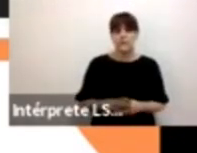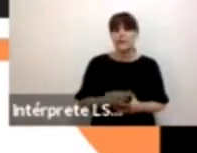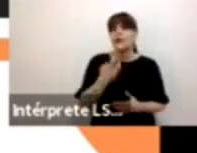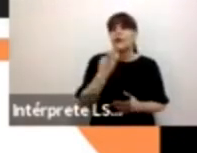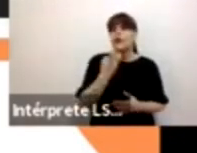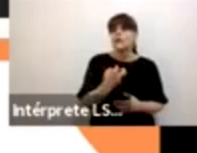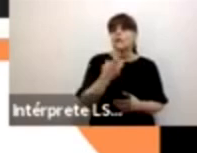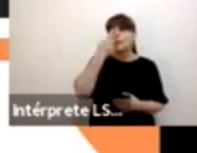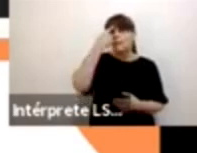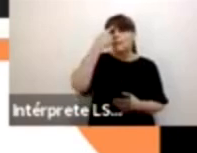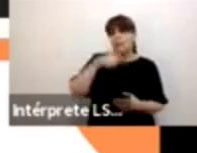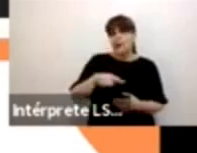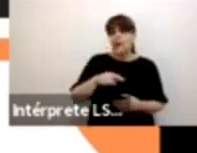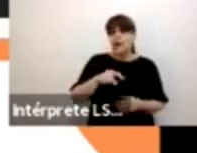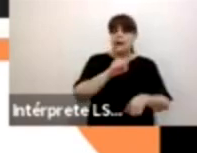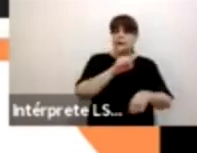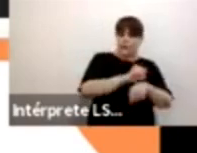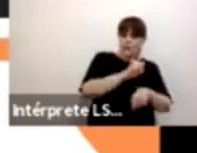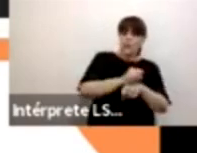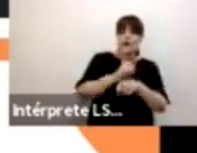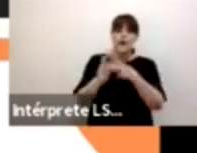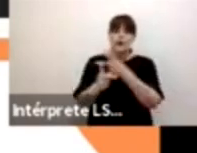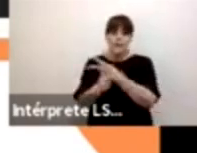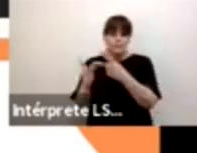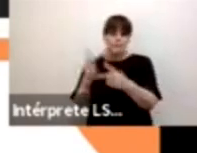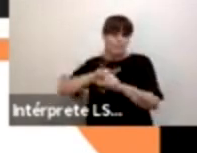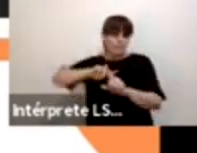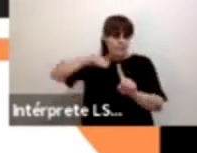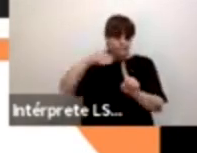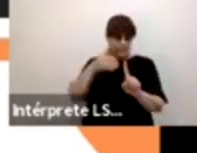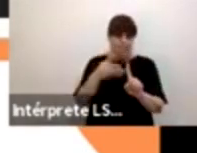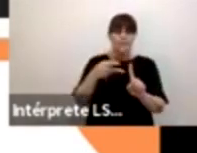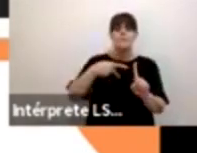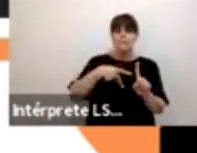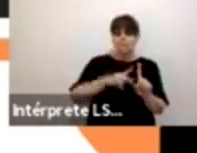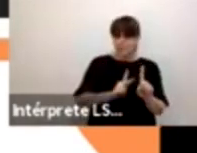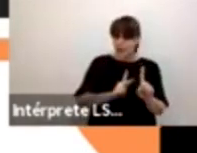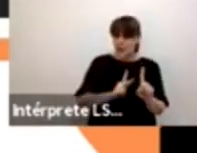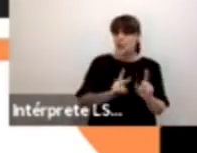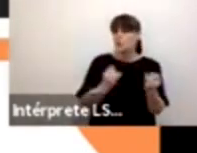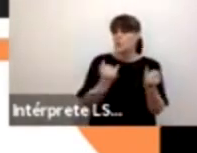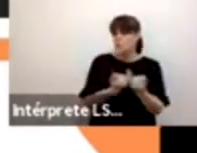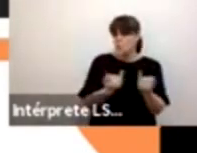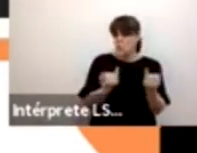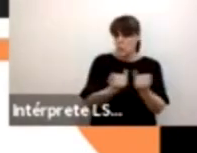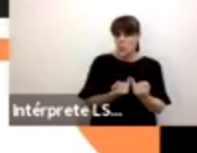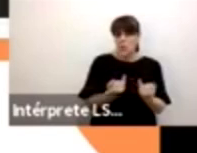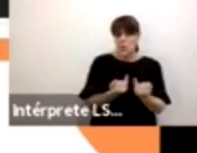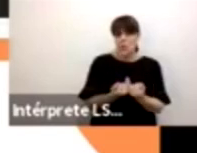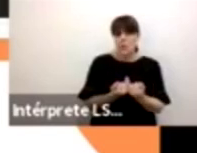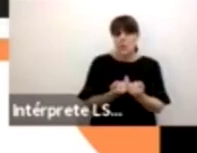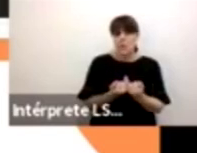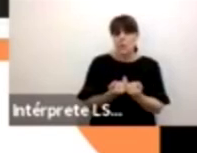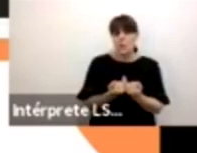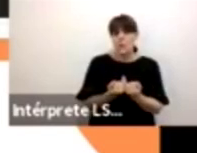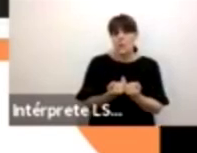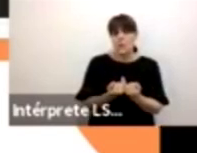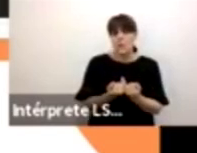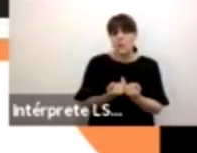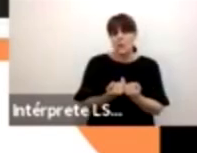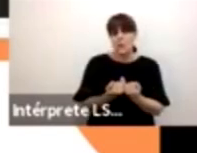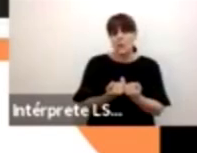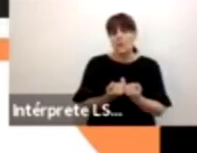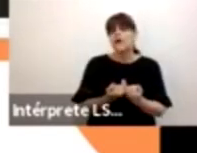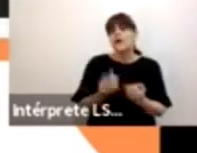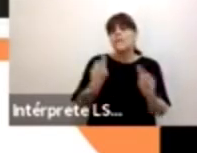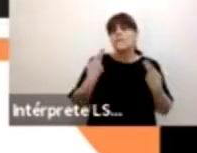para poblaciones de secundaria y bachillerato, pero también están enfocados para quienes trabajan con estas poblaciones, ya sean en un marco formal